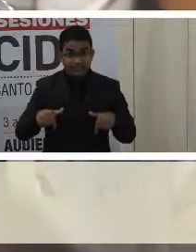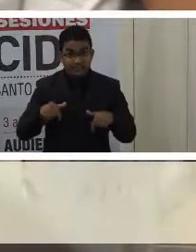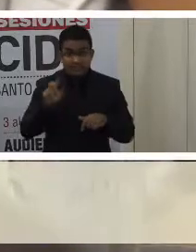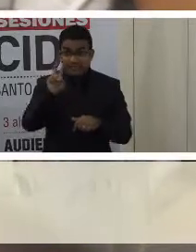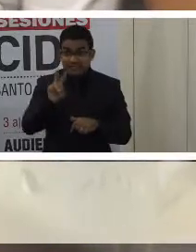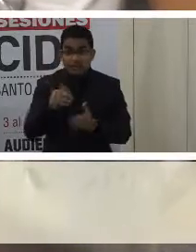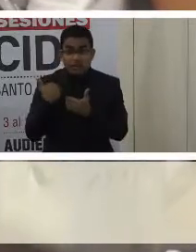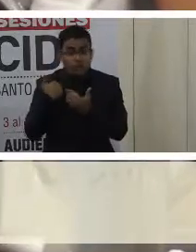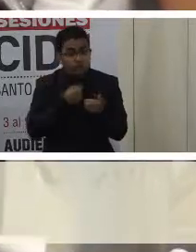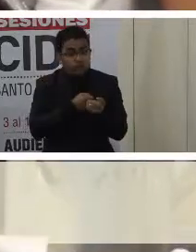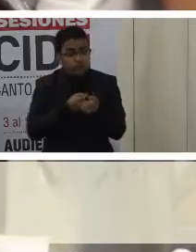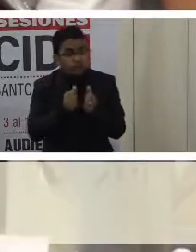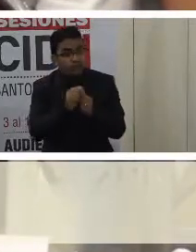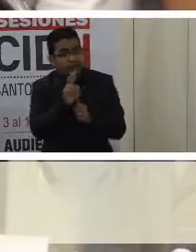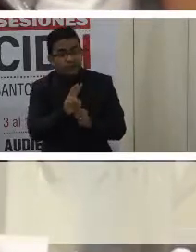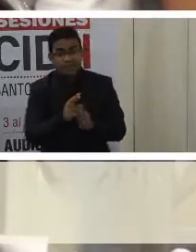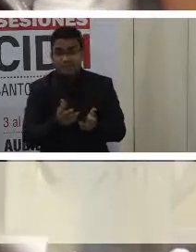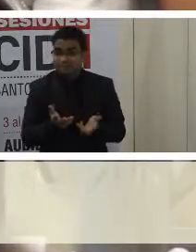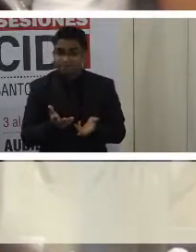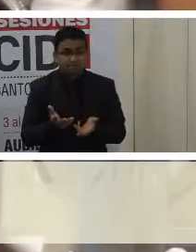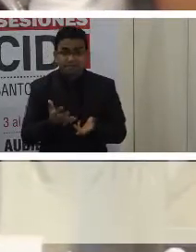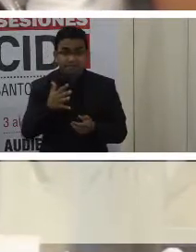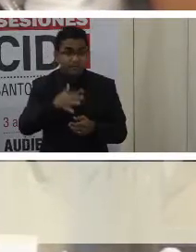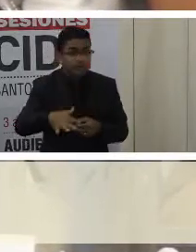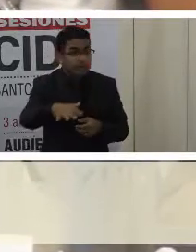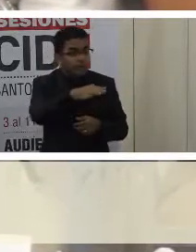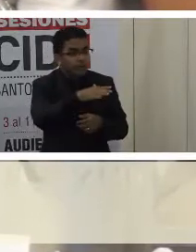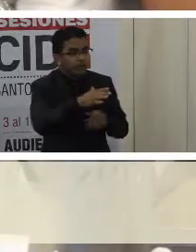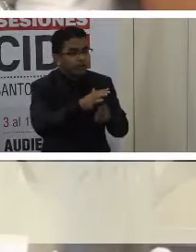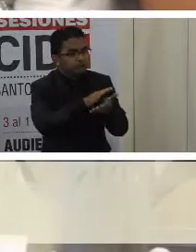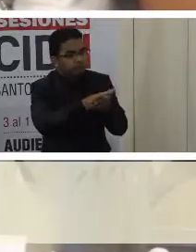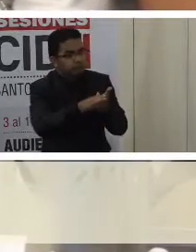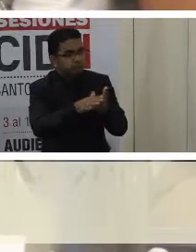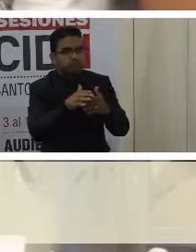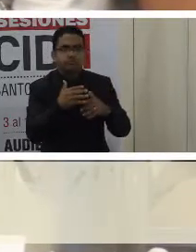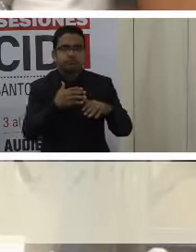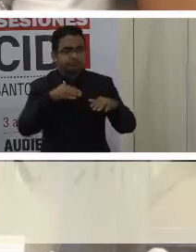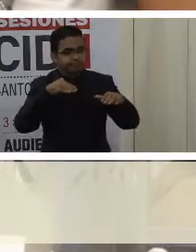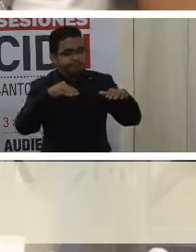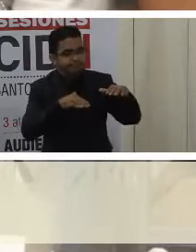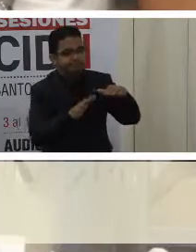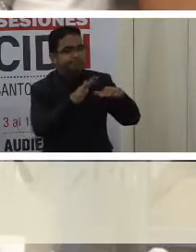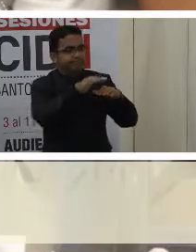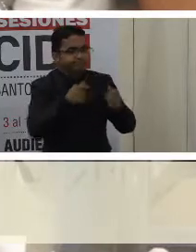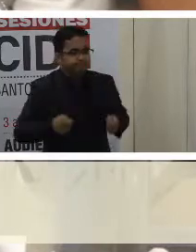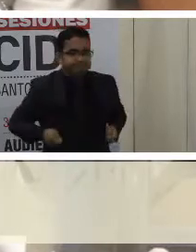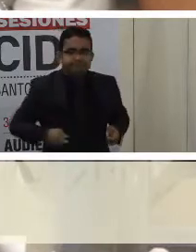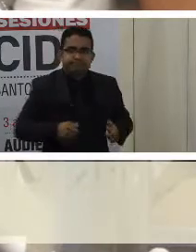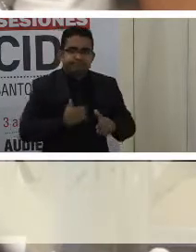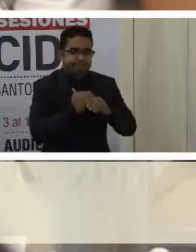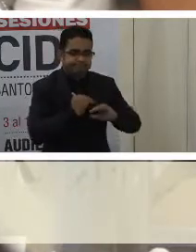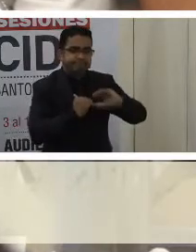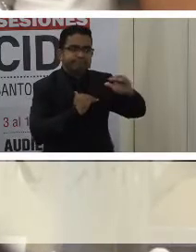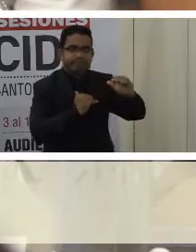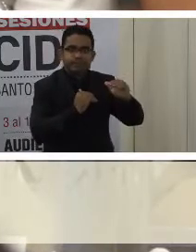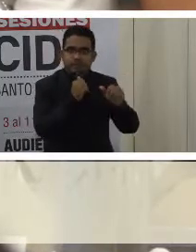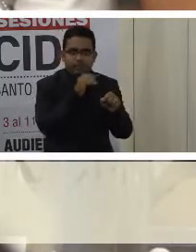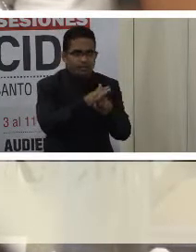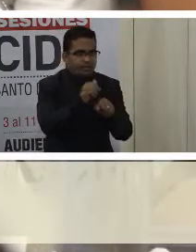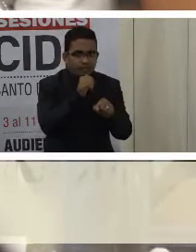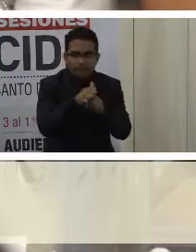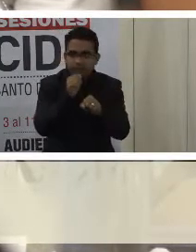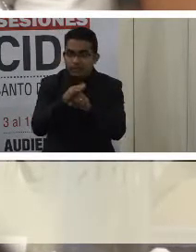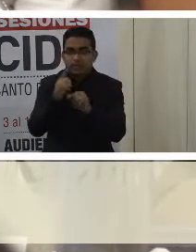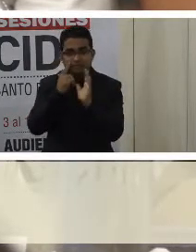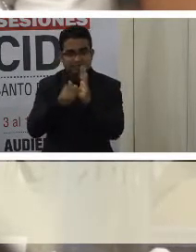física. Los espacios no están condicionados con las rampas y accesos requeridos. En el caso del Hospital JM de los Ríos, centro